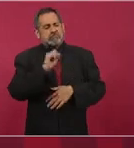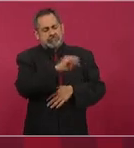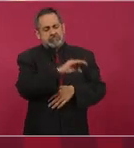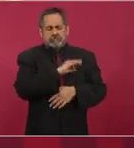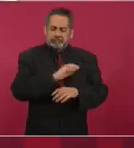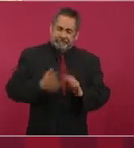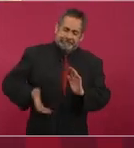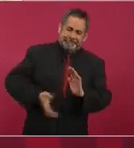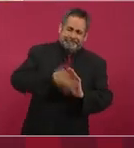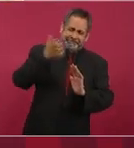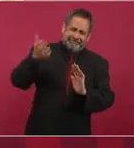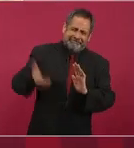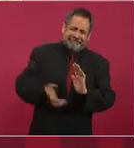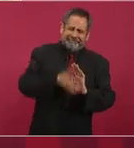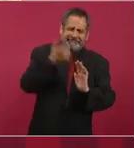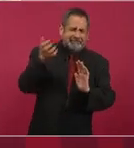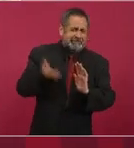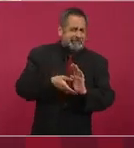extraer material,